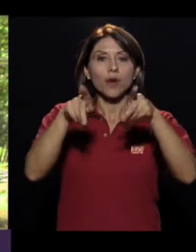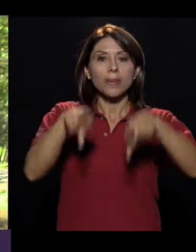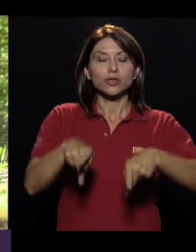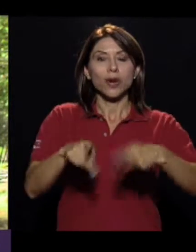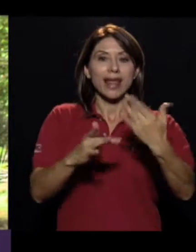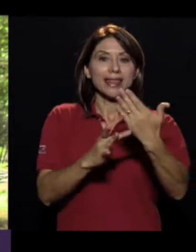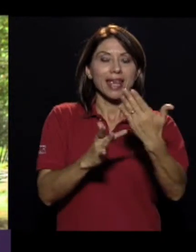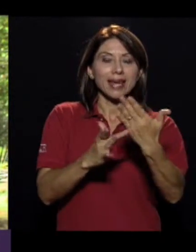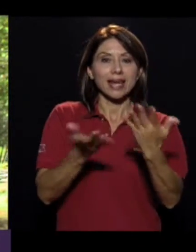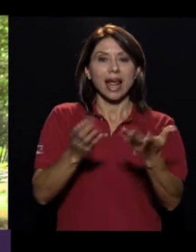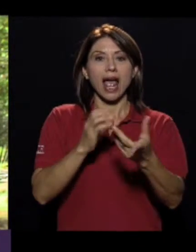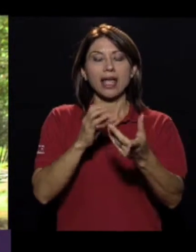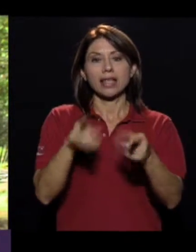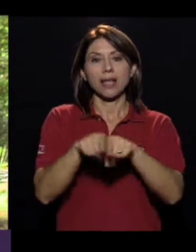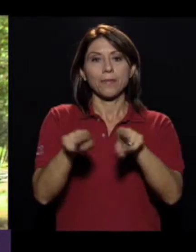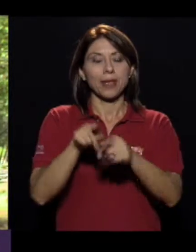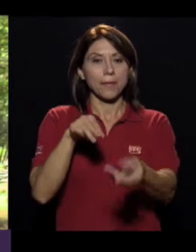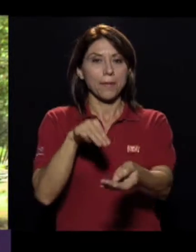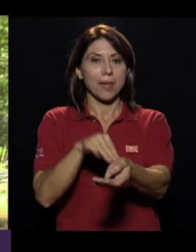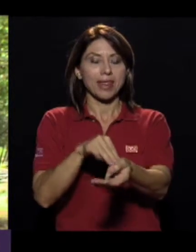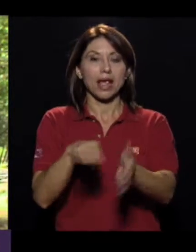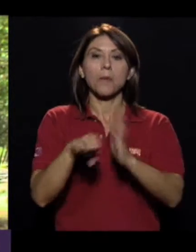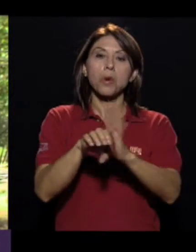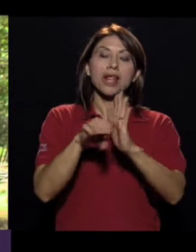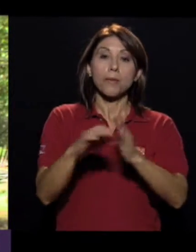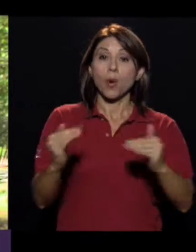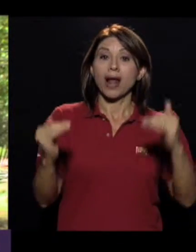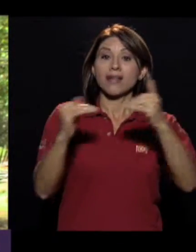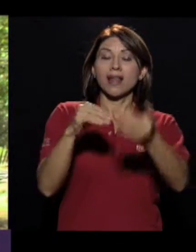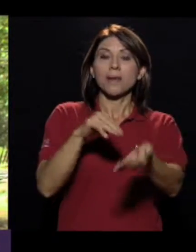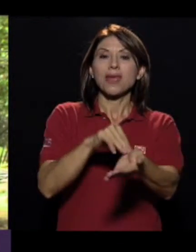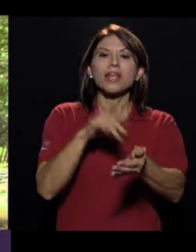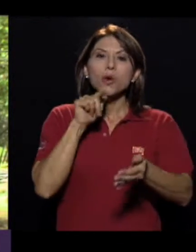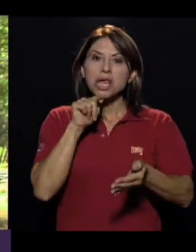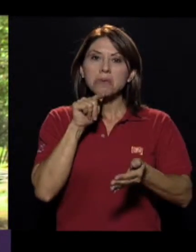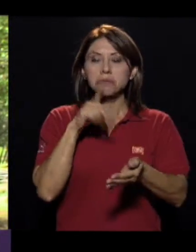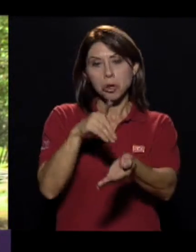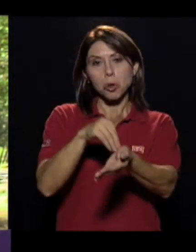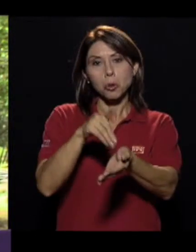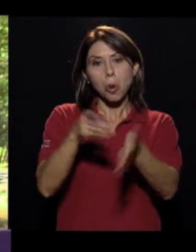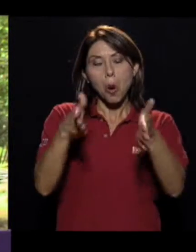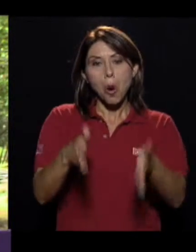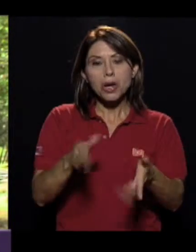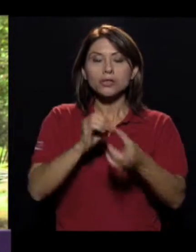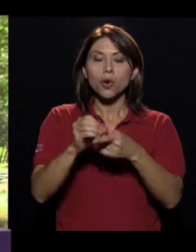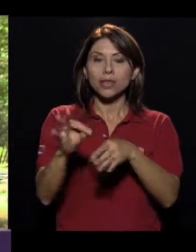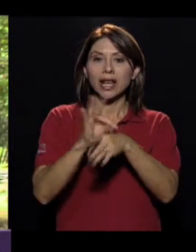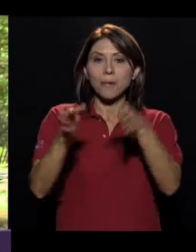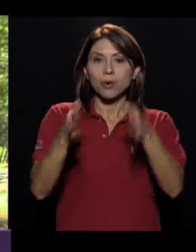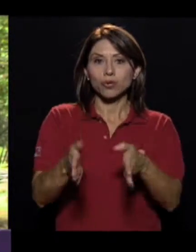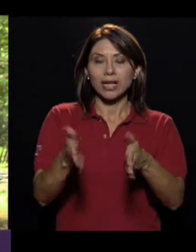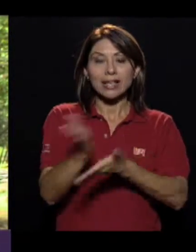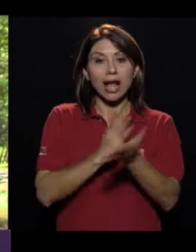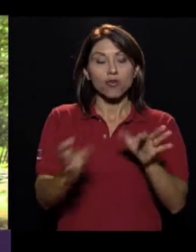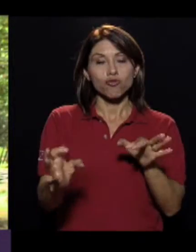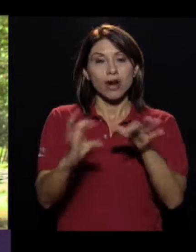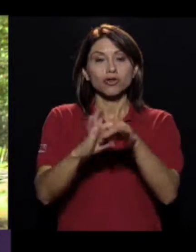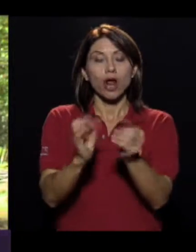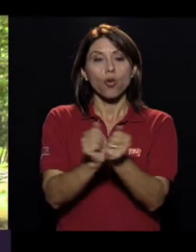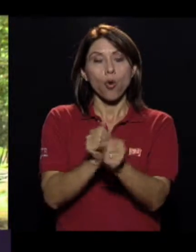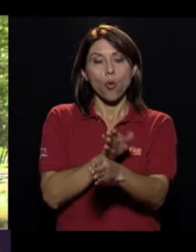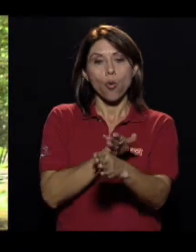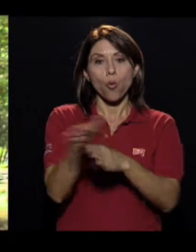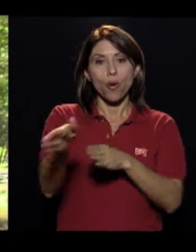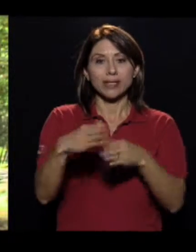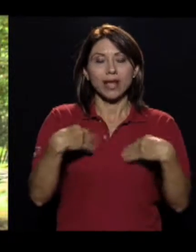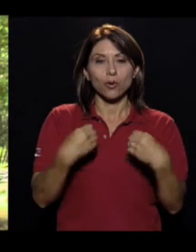a nivel médica. Entonces podemos tener a nivel médico doctores, fisioterapeutas, o personas que estén vinculadas a alguna profesión de salud.